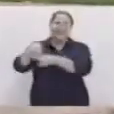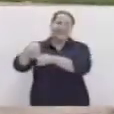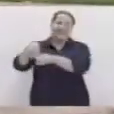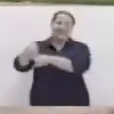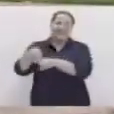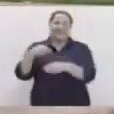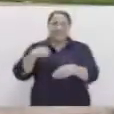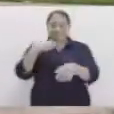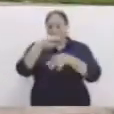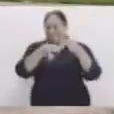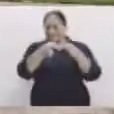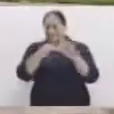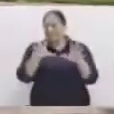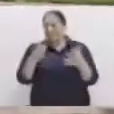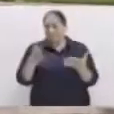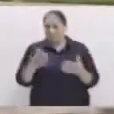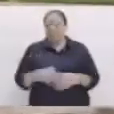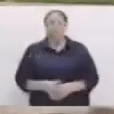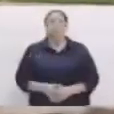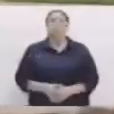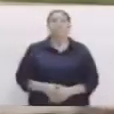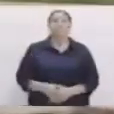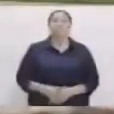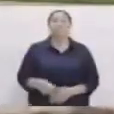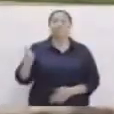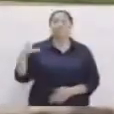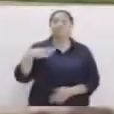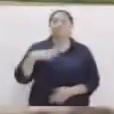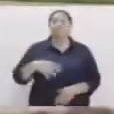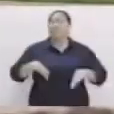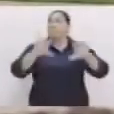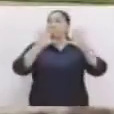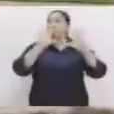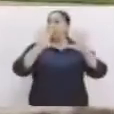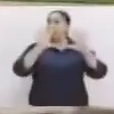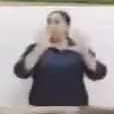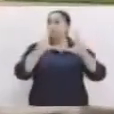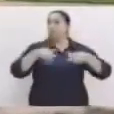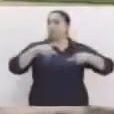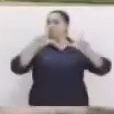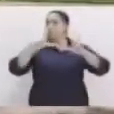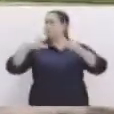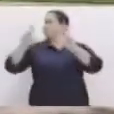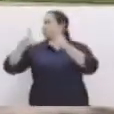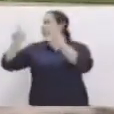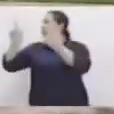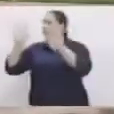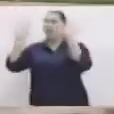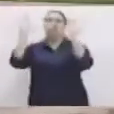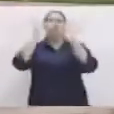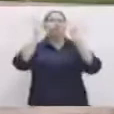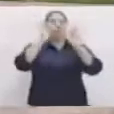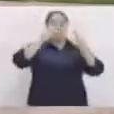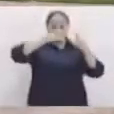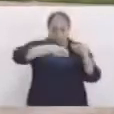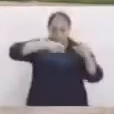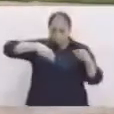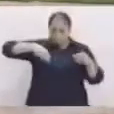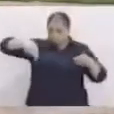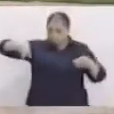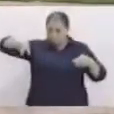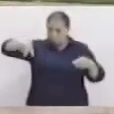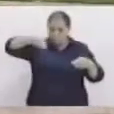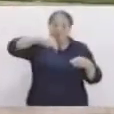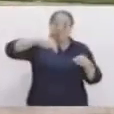explico. Aquí hay diez cuadros en forma de caracol. Tenemos que saltar.